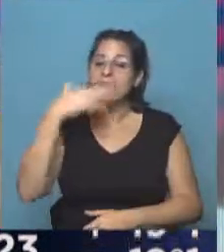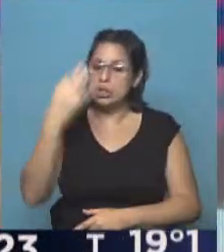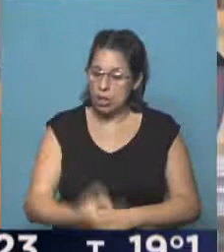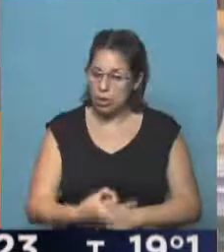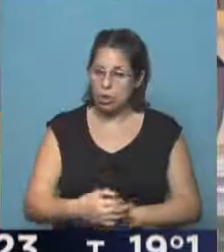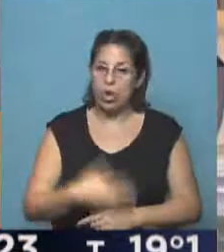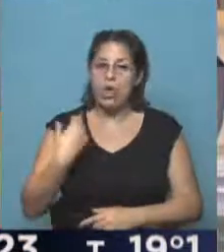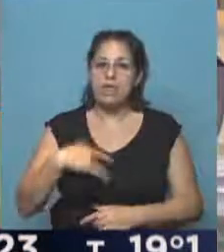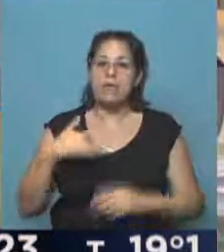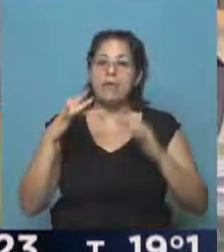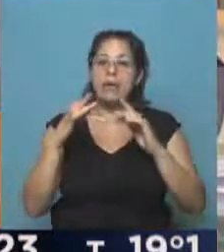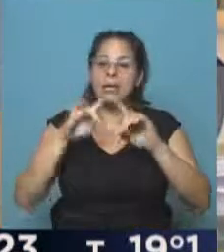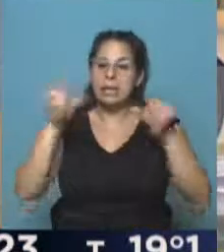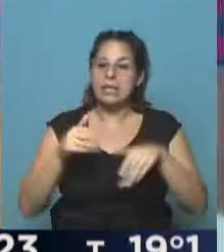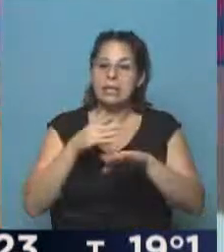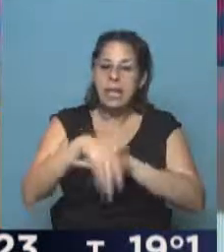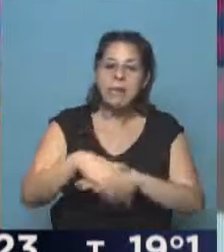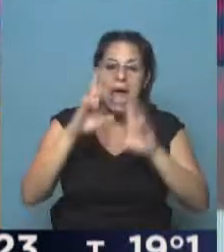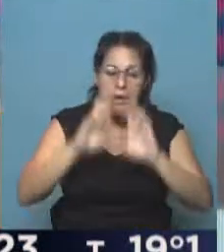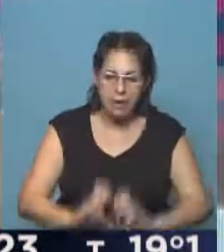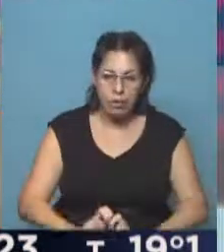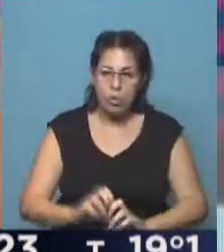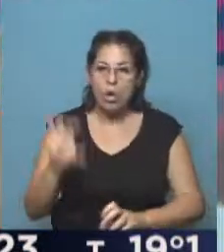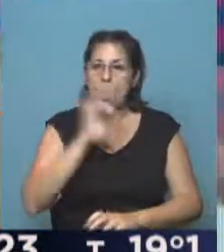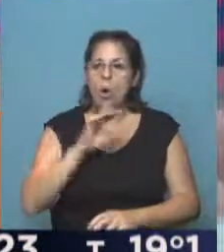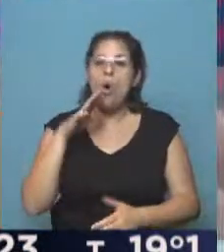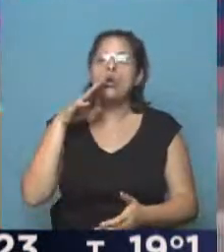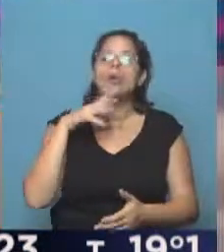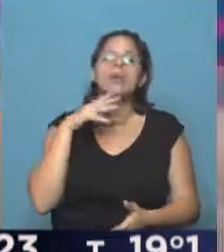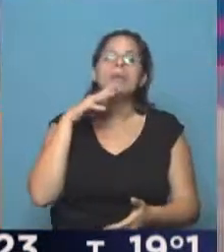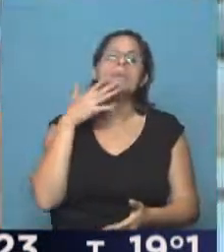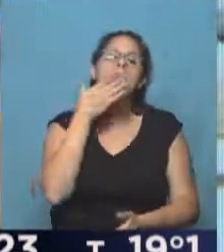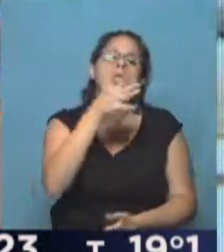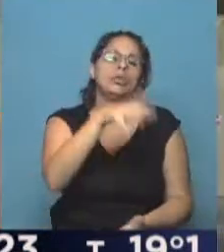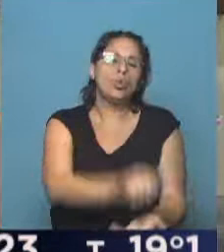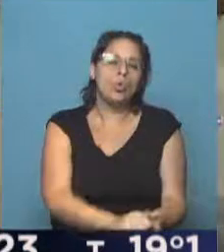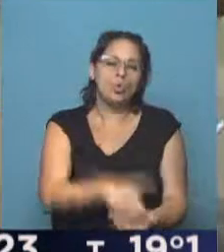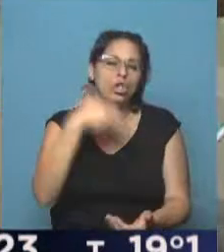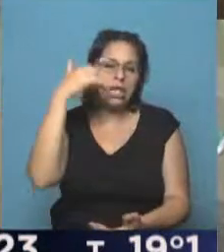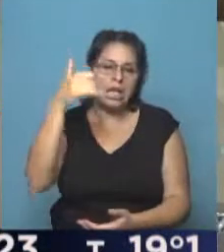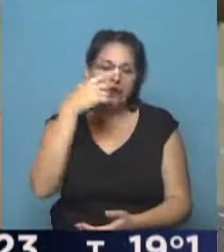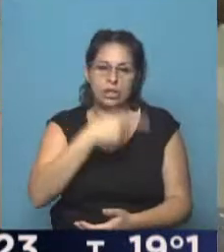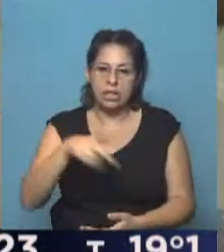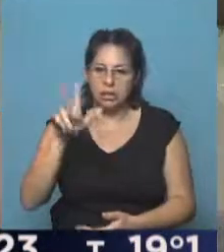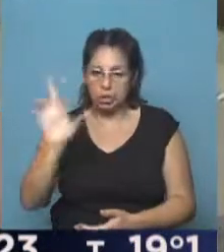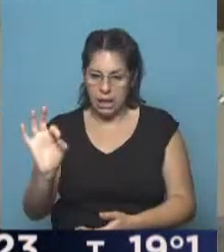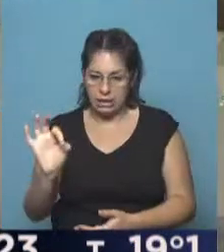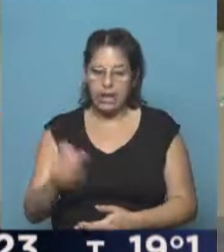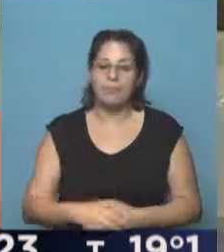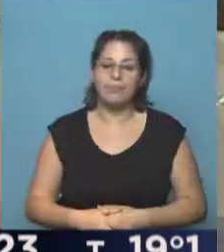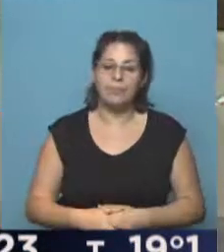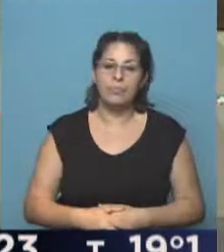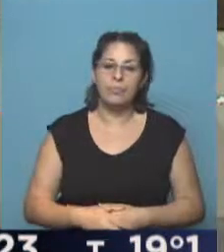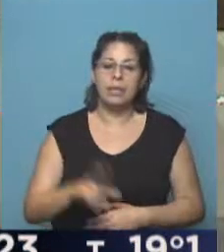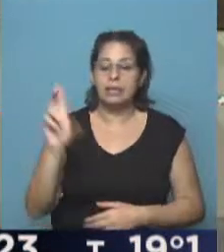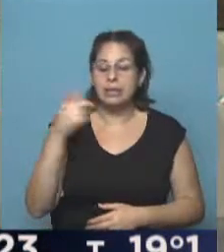demanda. Tienen que entrar a la página de ANSES para averiguar. Tienen que entrar a la página o sacar un turno en la línea telefónica, que es el 130, en la línea del